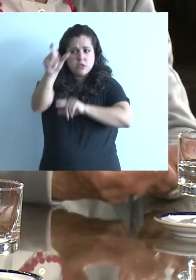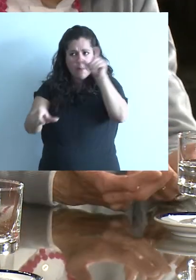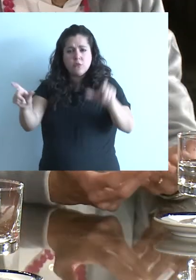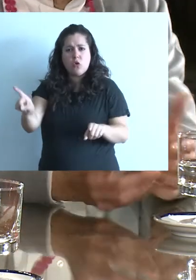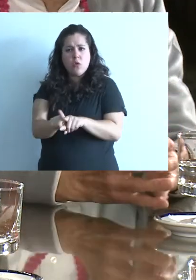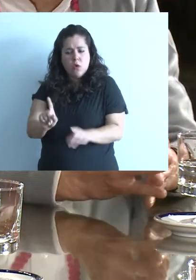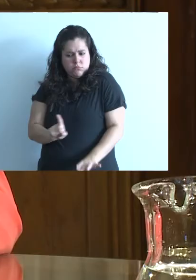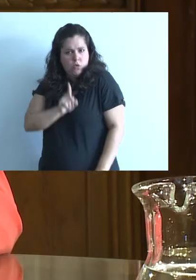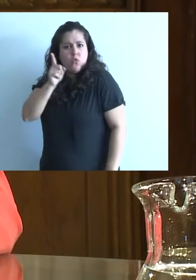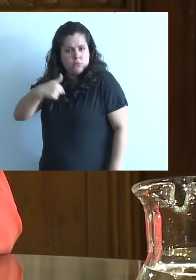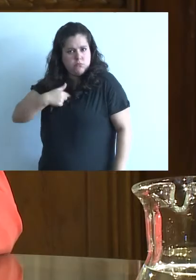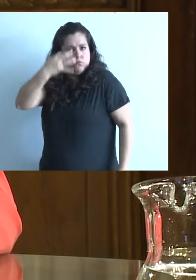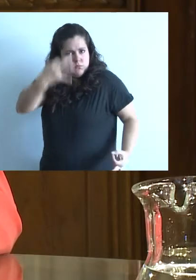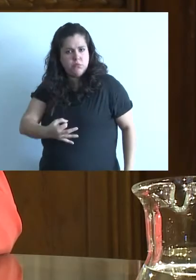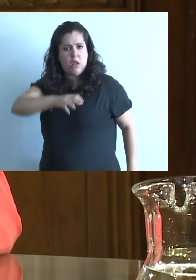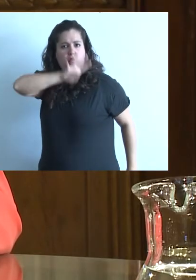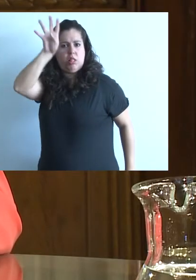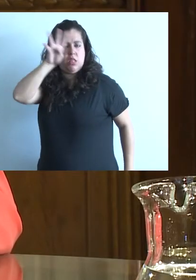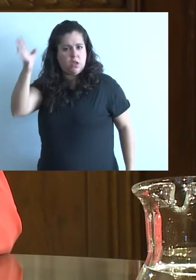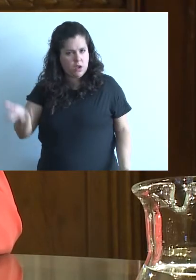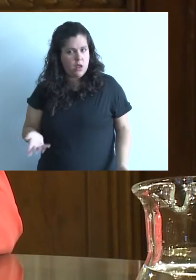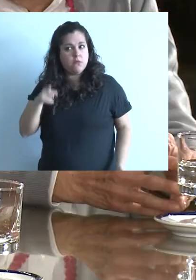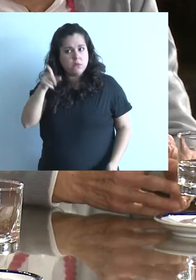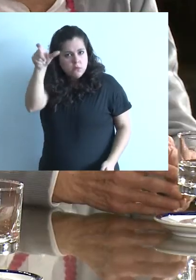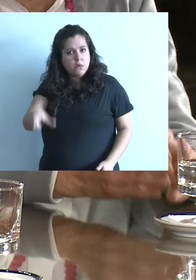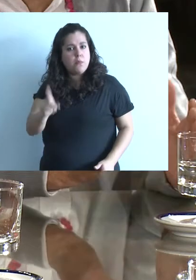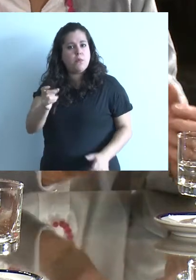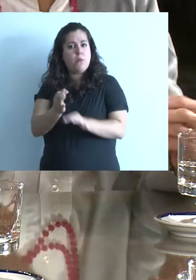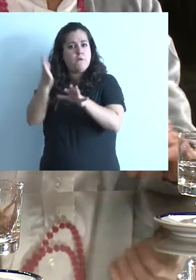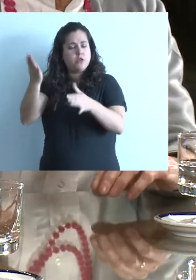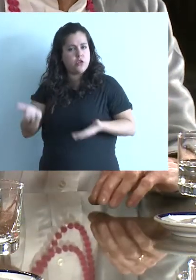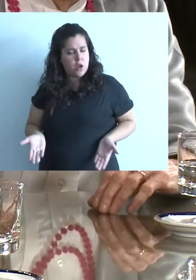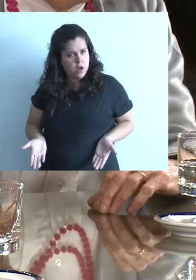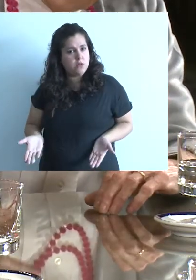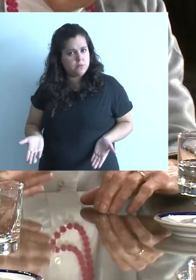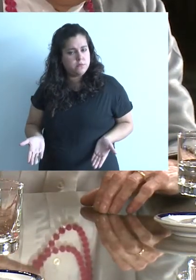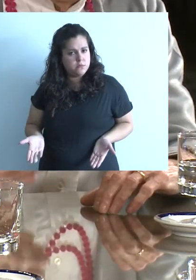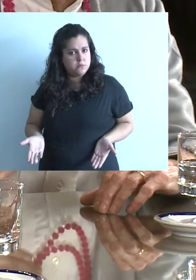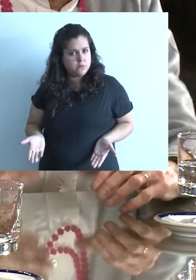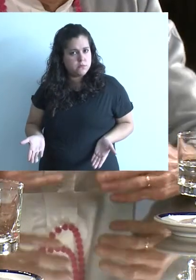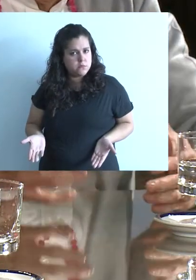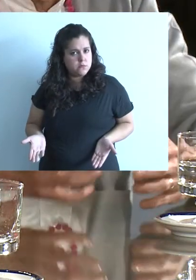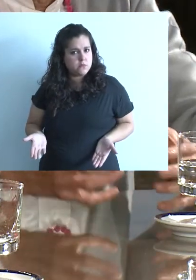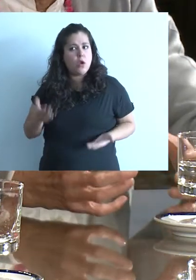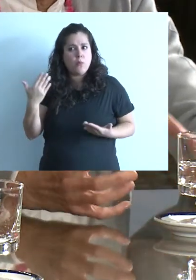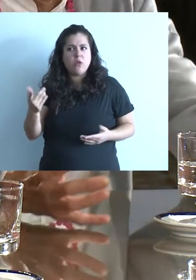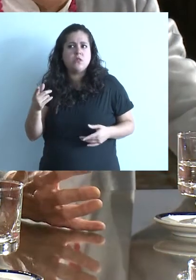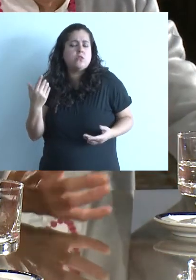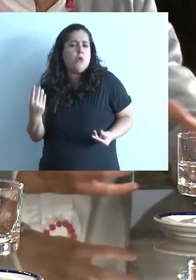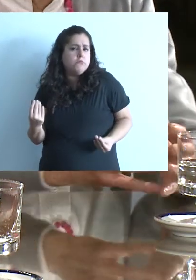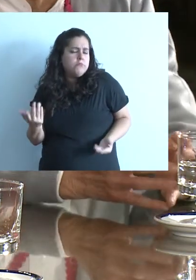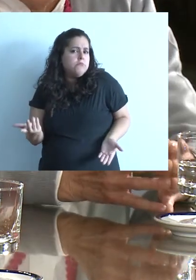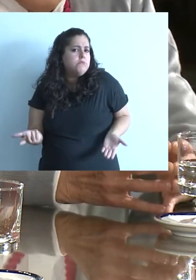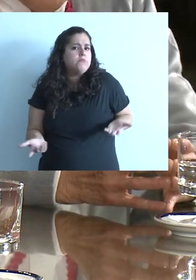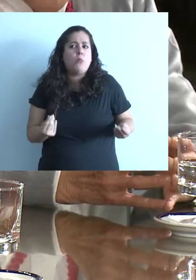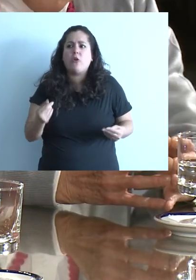empiezan a sentir orgullo de ser indígenas y muchos de ellos son profesionales. Entonces, el tema es que, por supuesto, esto tenés que ir